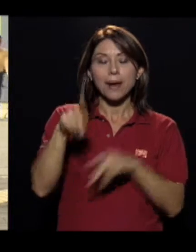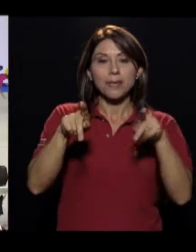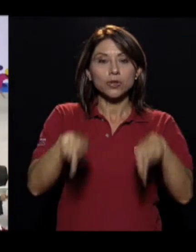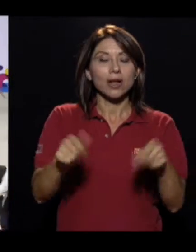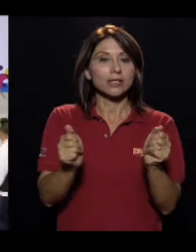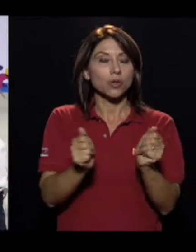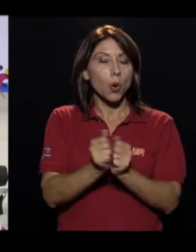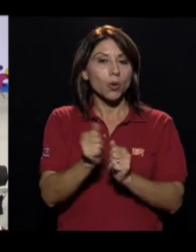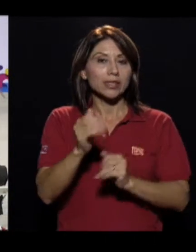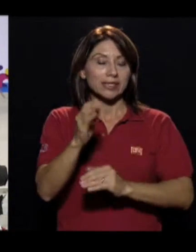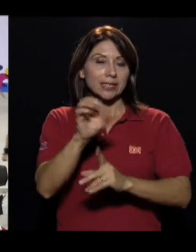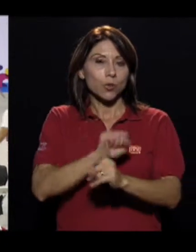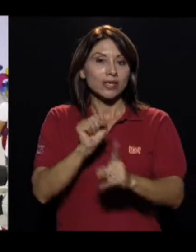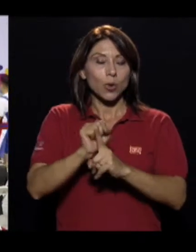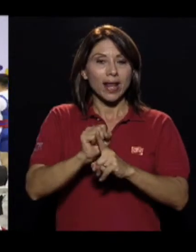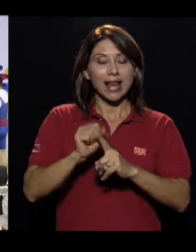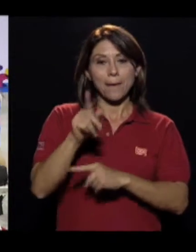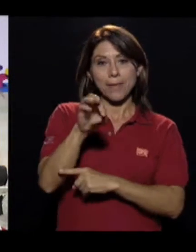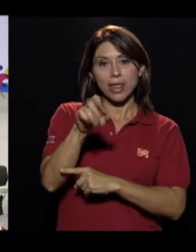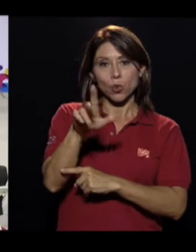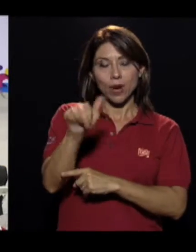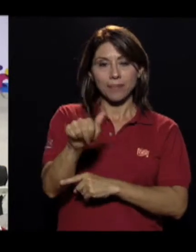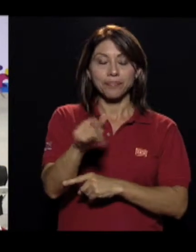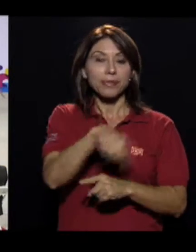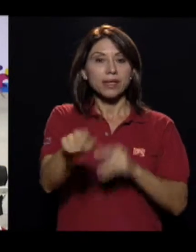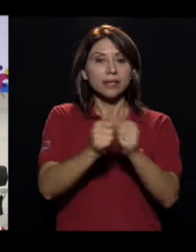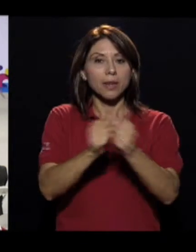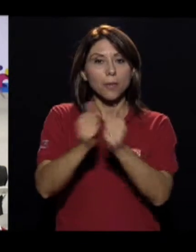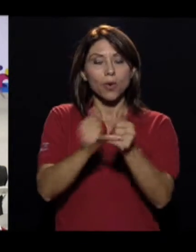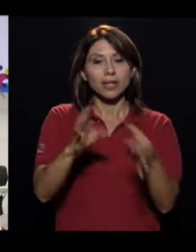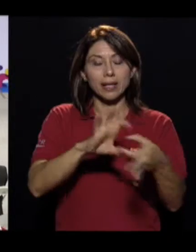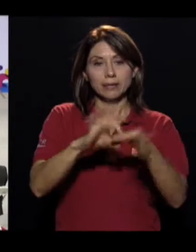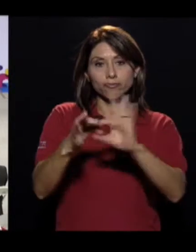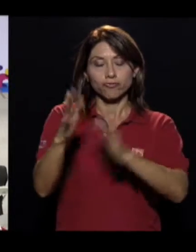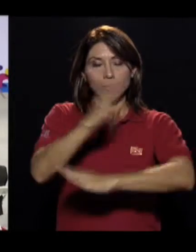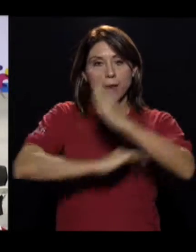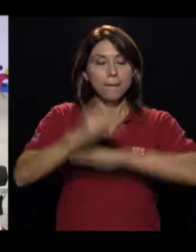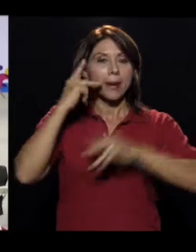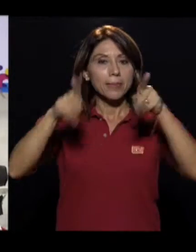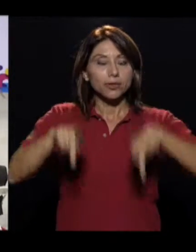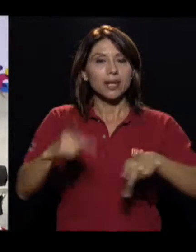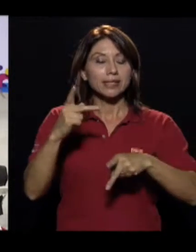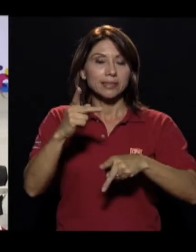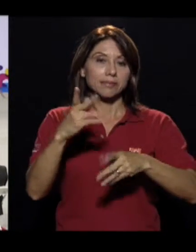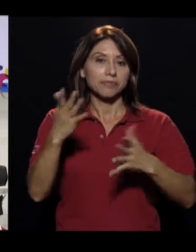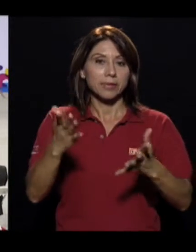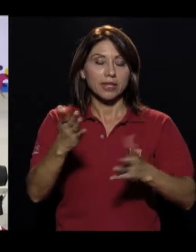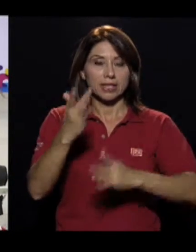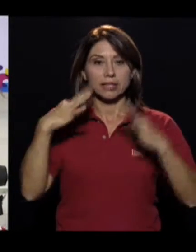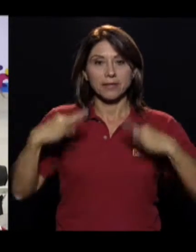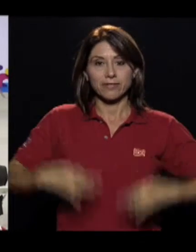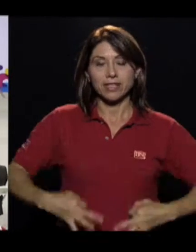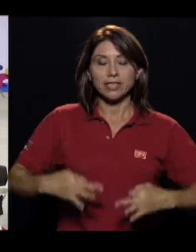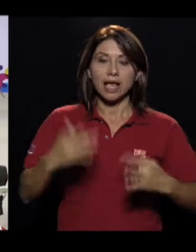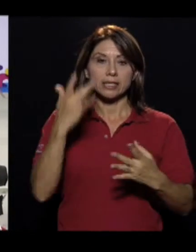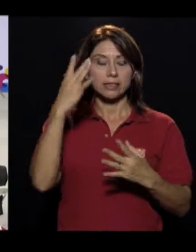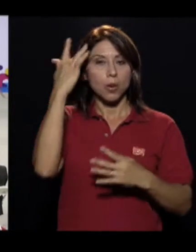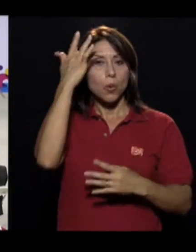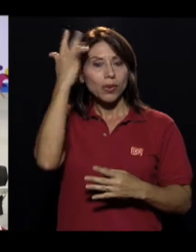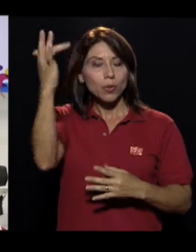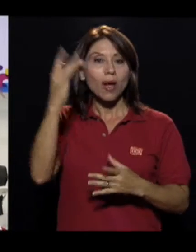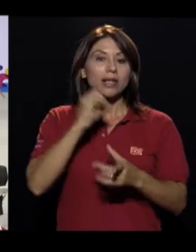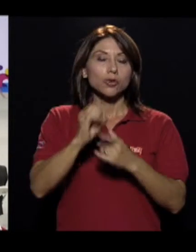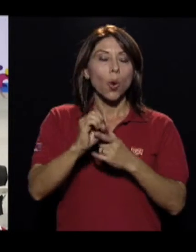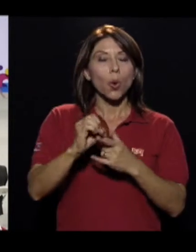El deporte paralímpico es practicado por personas con discapacidades físicas, visuales o intelectuales. En los Juegos